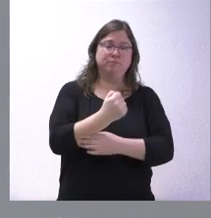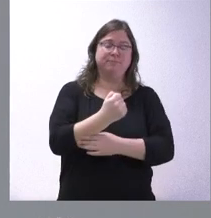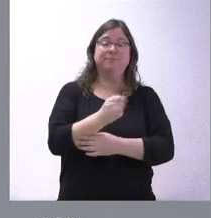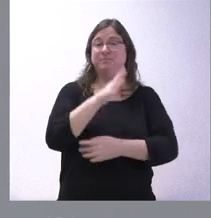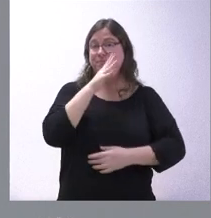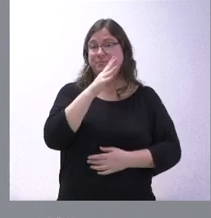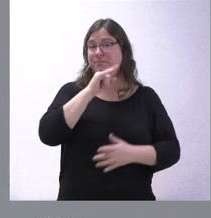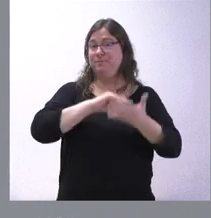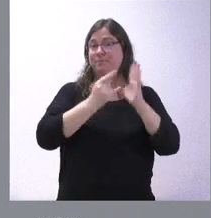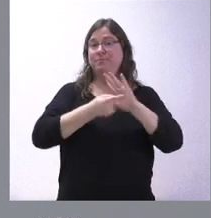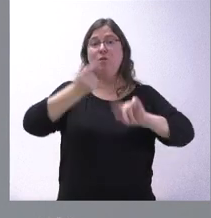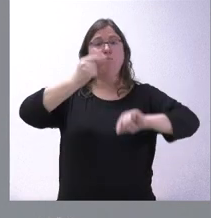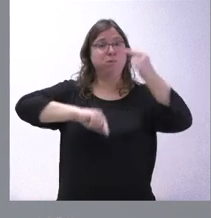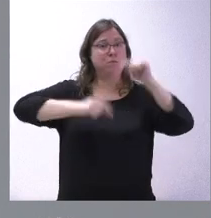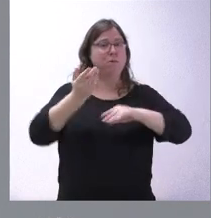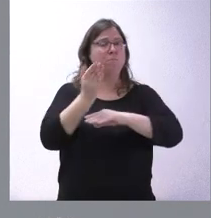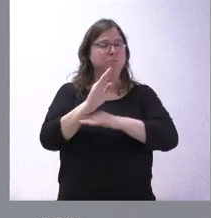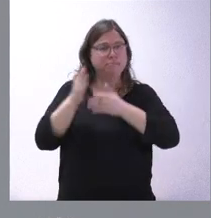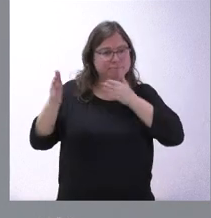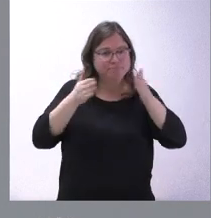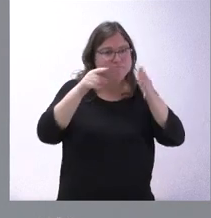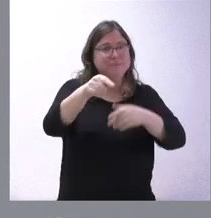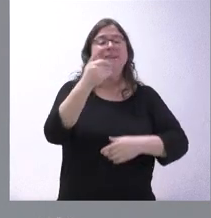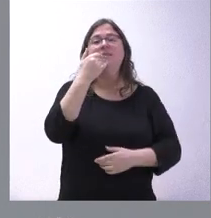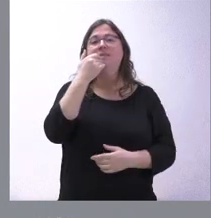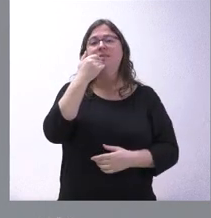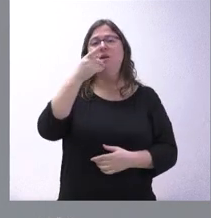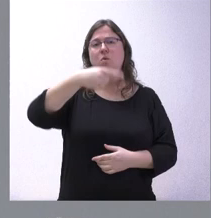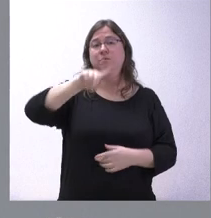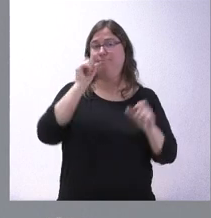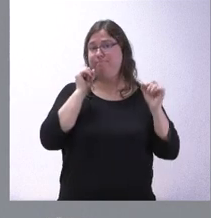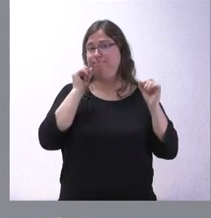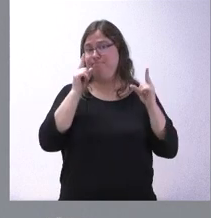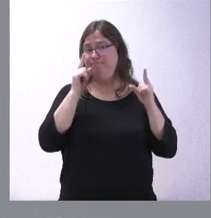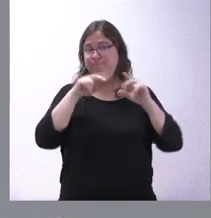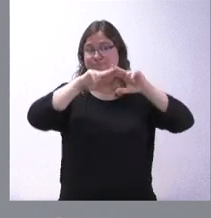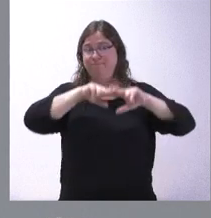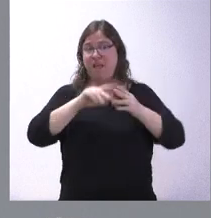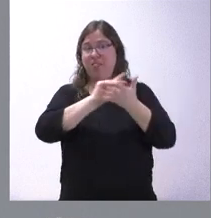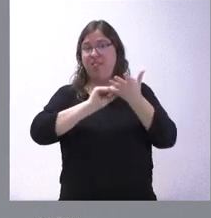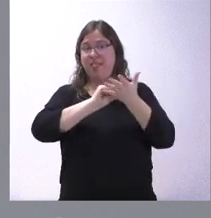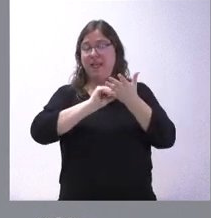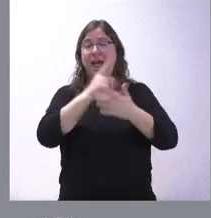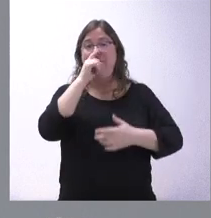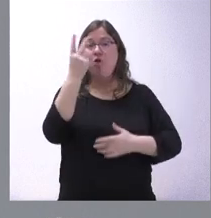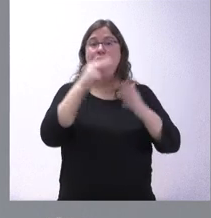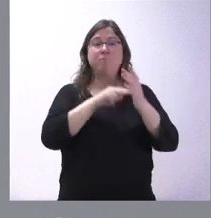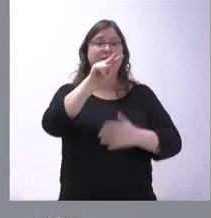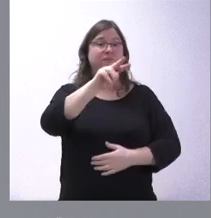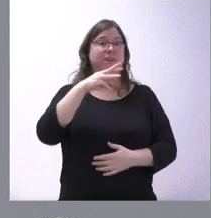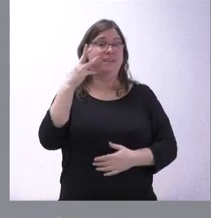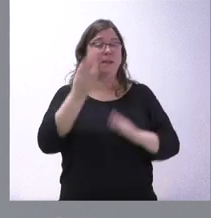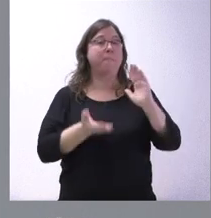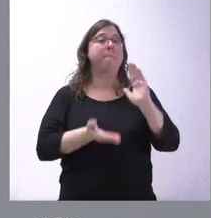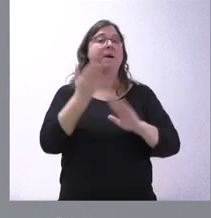el proyecto de presupuestos que hemos presentado va en esa dirección. Si ustedes se dan cuenta en el repaso de las cifras, ya el año 23 incrementamos un 10